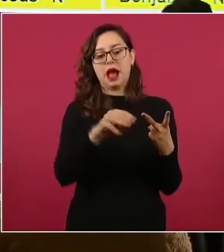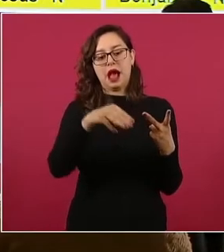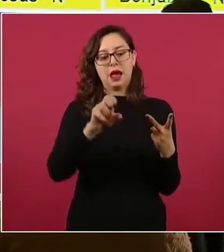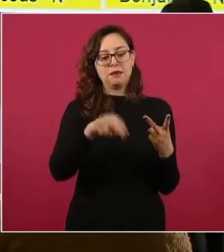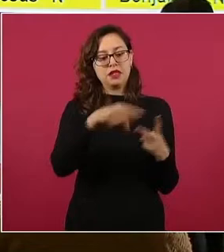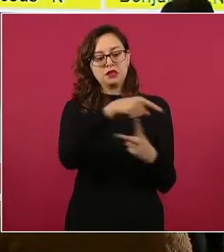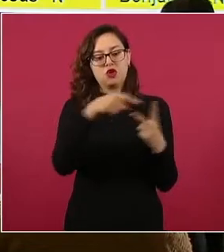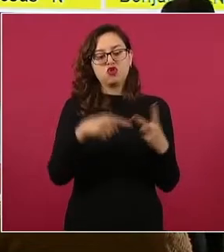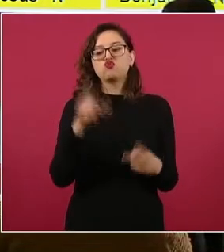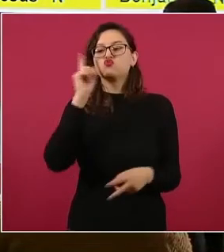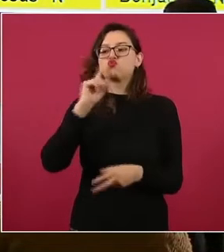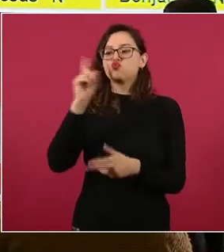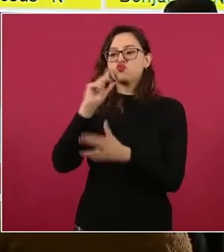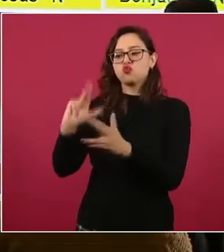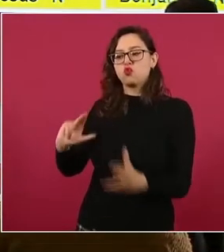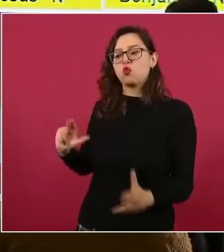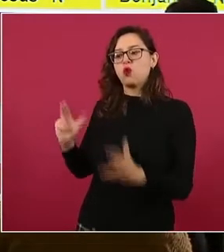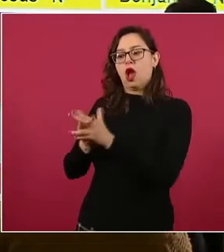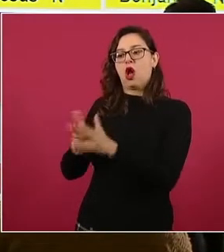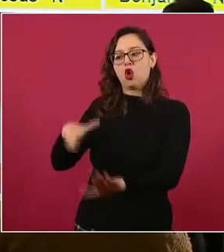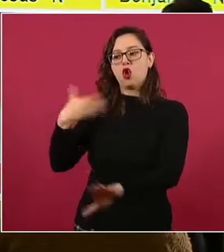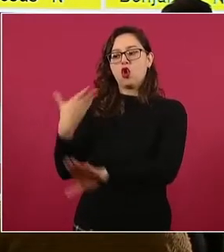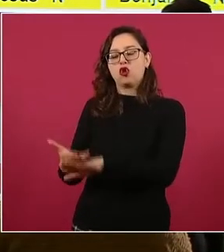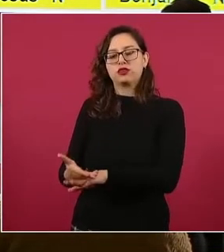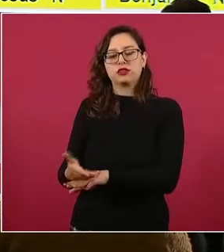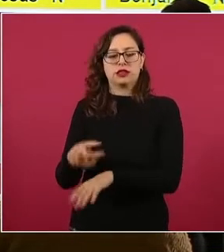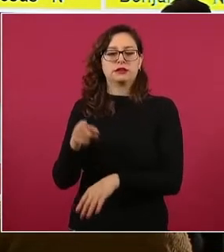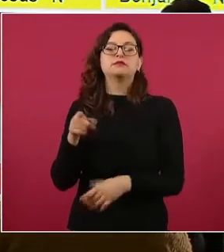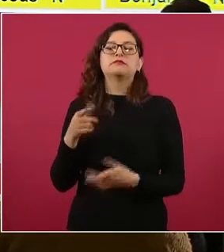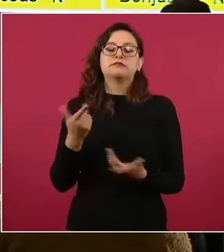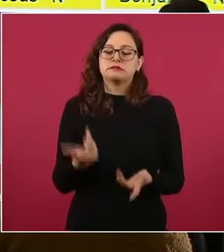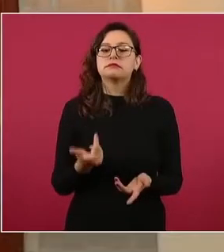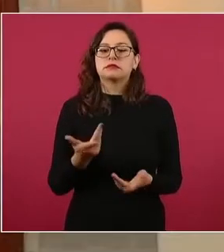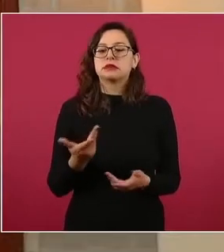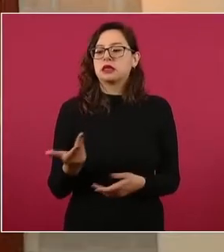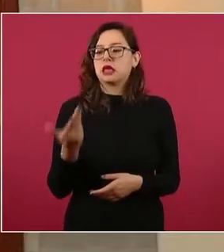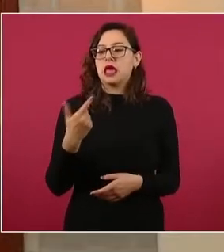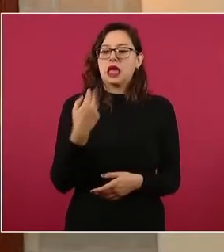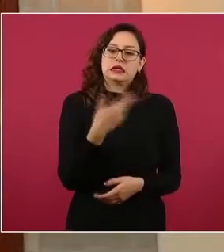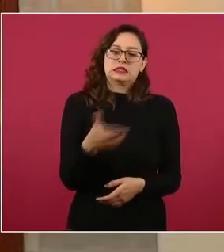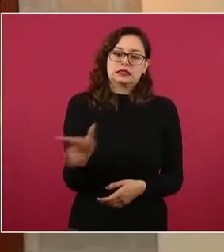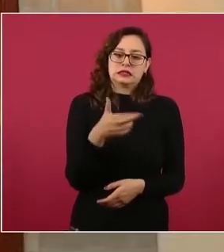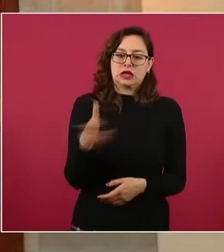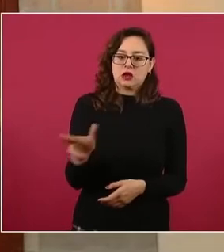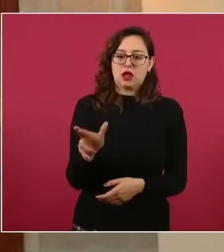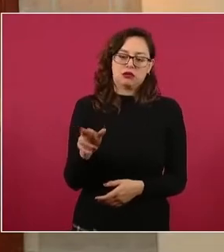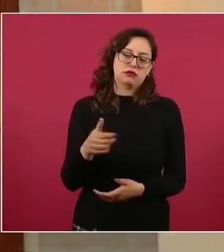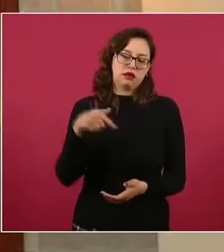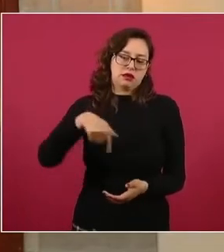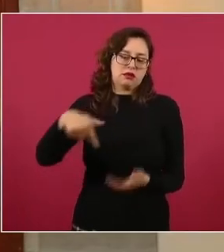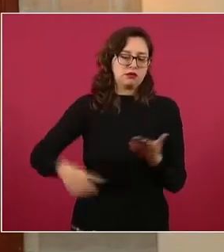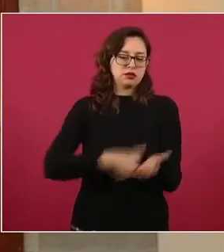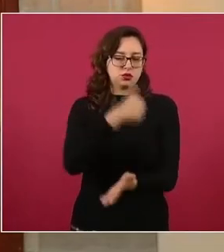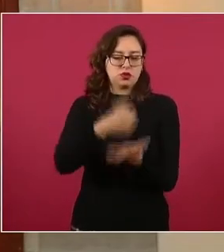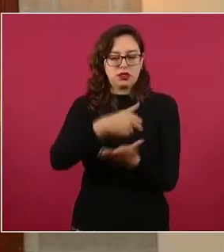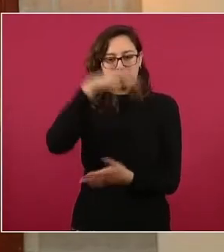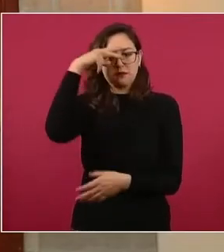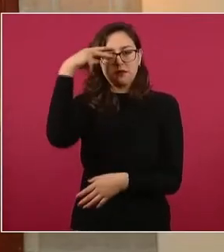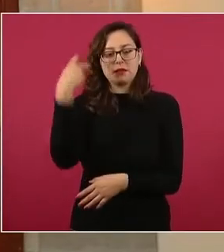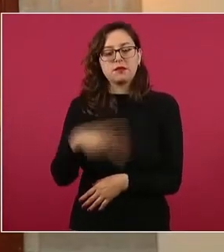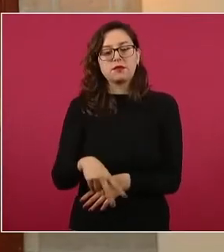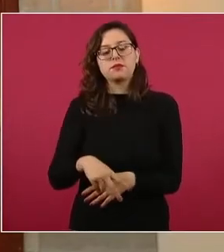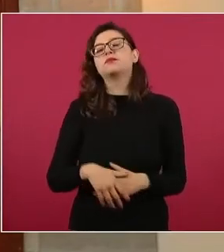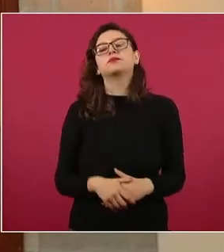feminicidio en agravio de la cantante Irma N. en hechos ocurridos en un restaurante al sur de la Ciudad de México. Aquí